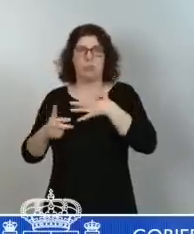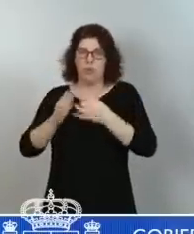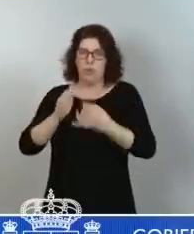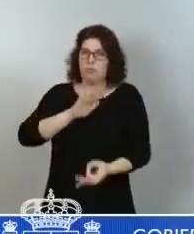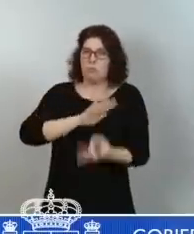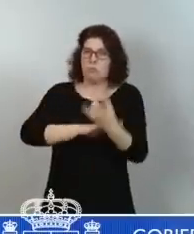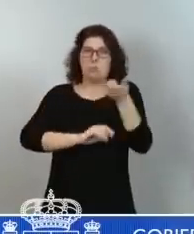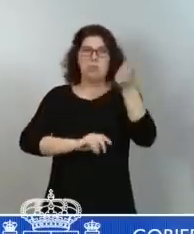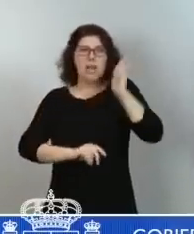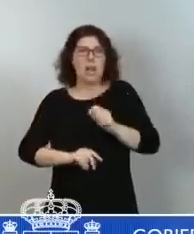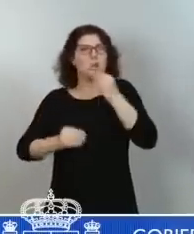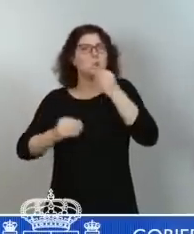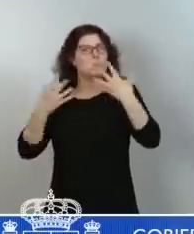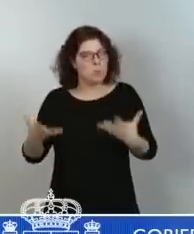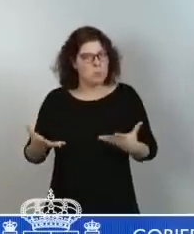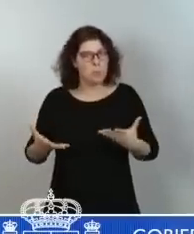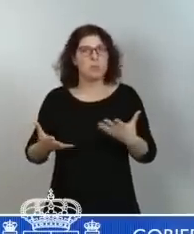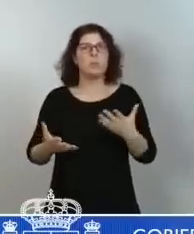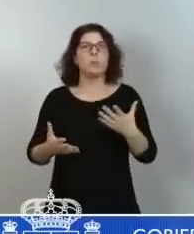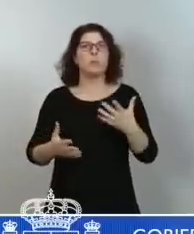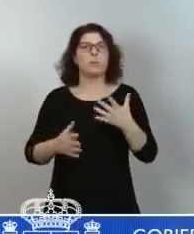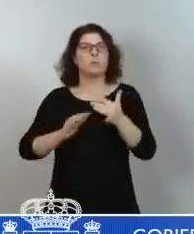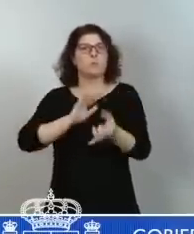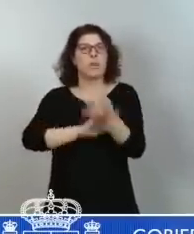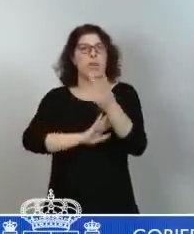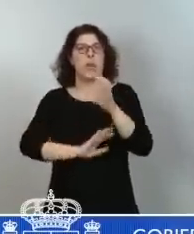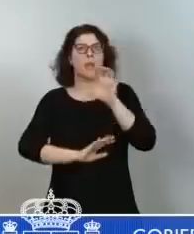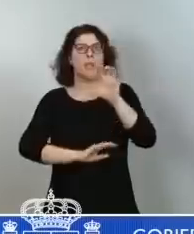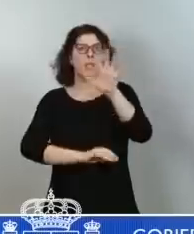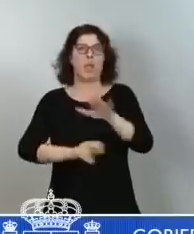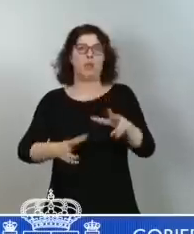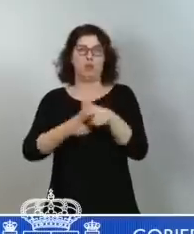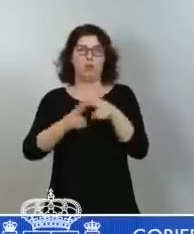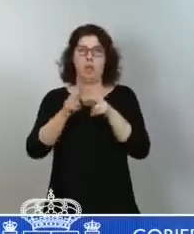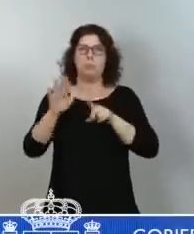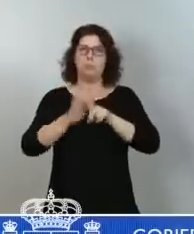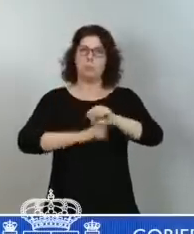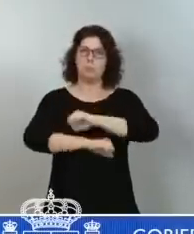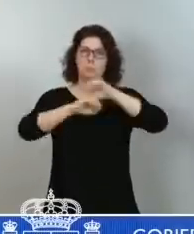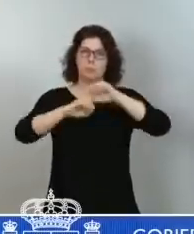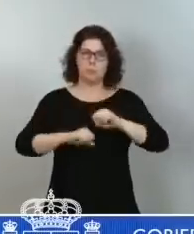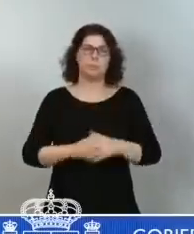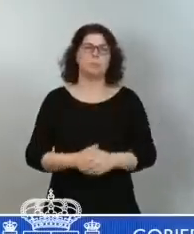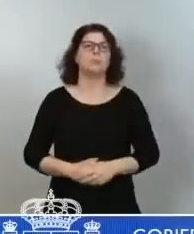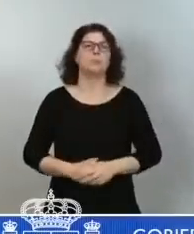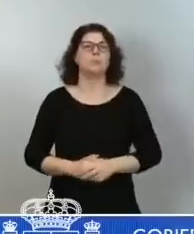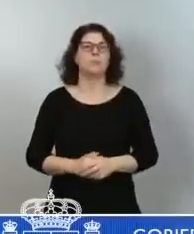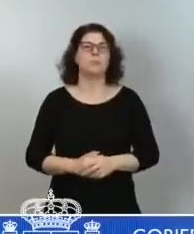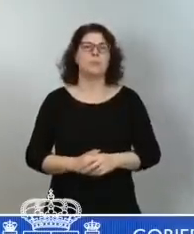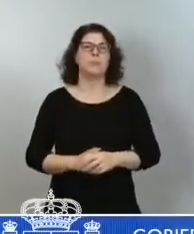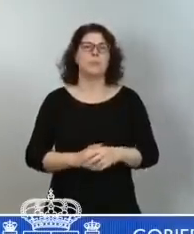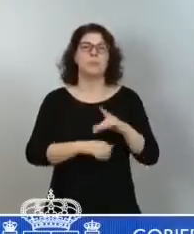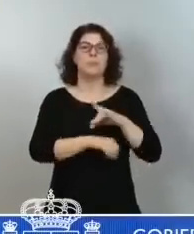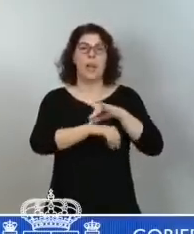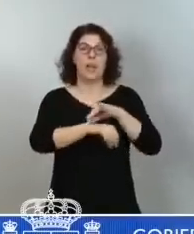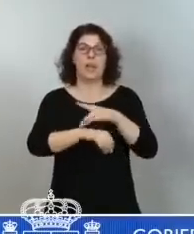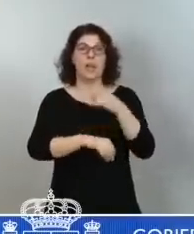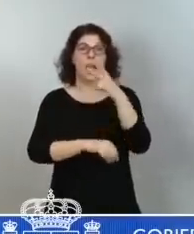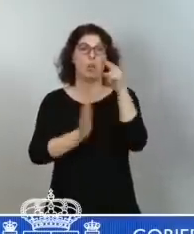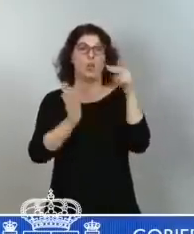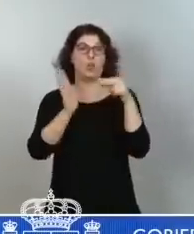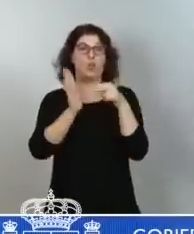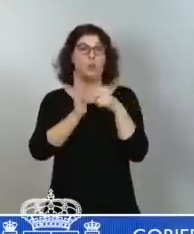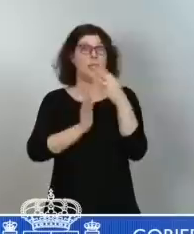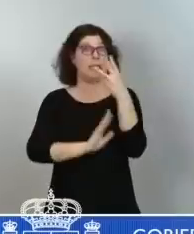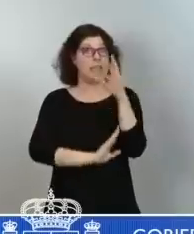un Estado social desarrollado. cumplir la Agenda 2030, les insisto, no tiene que ver